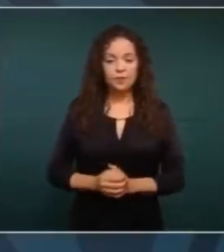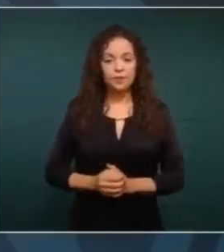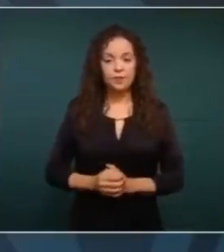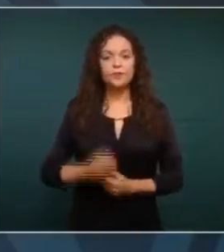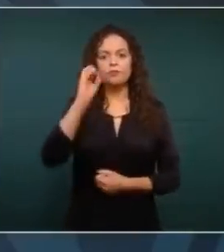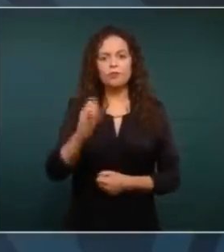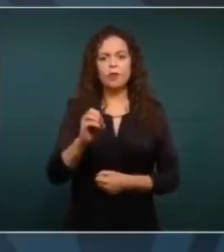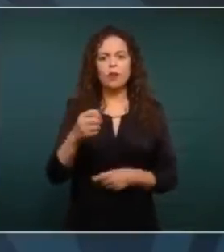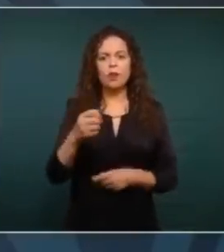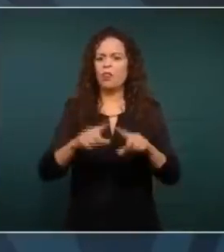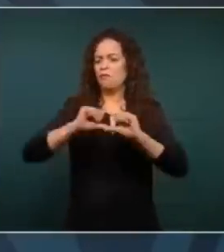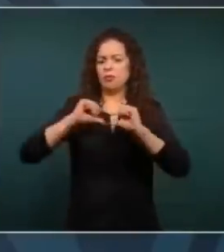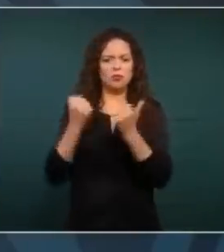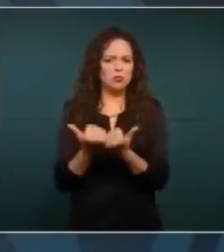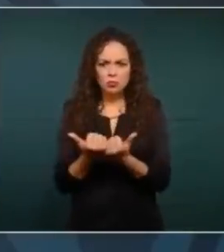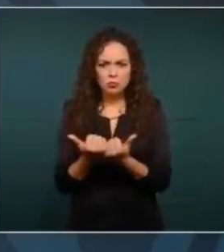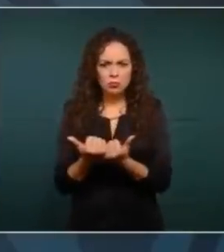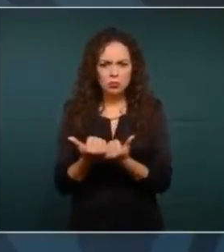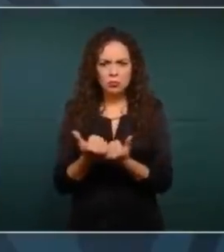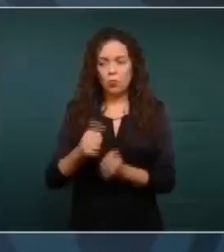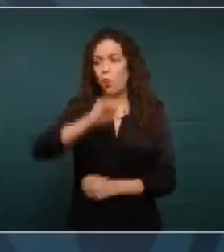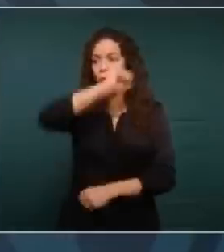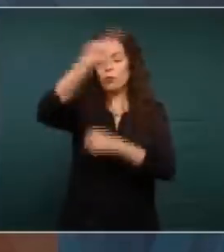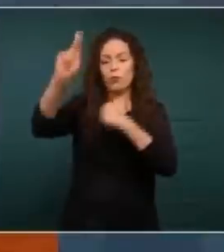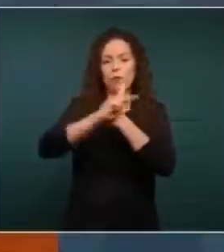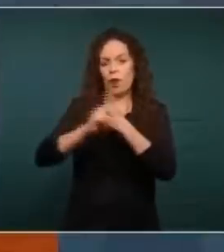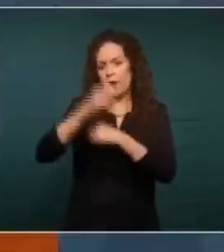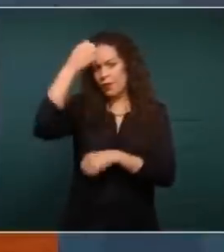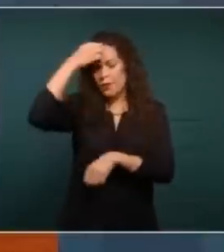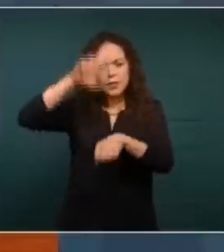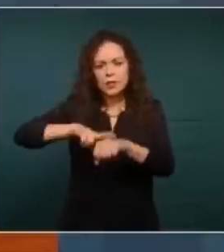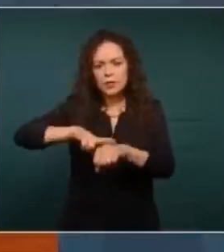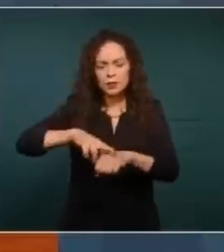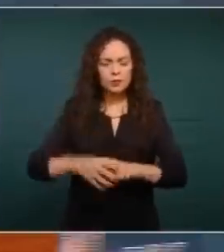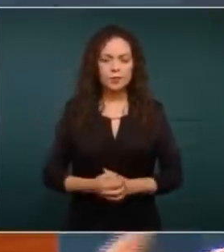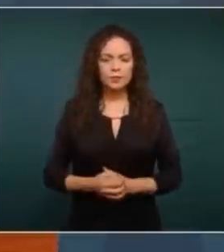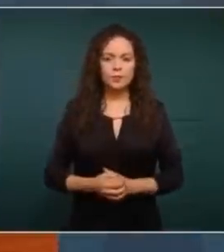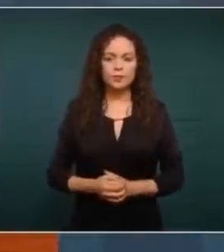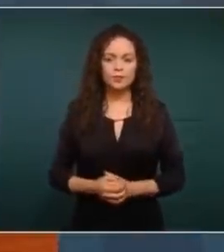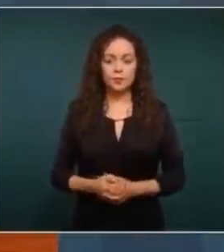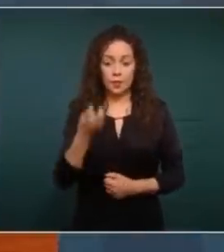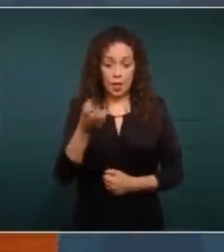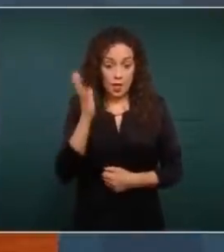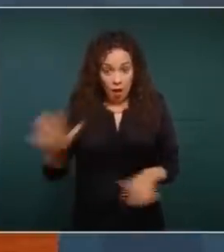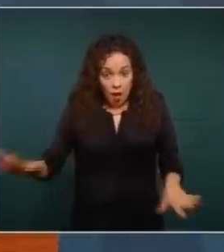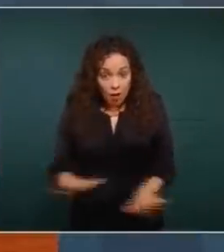fundaciones del extranjero. Entonces, como ya cambió